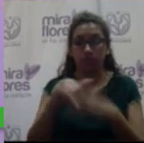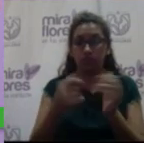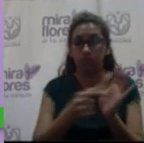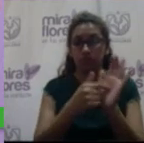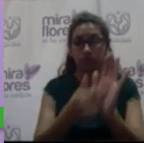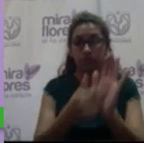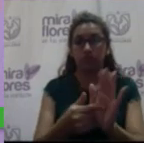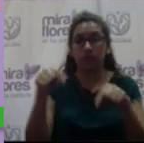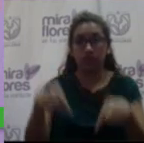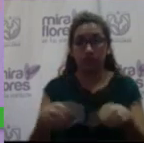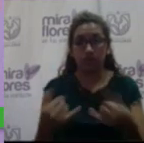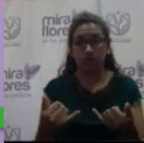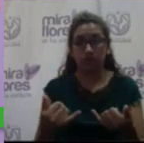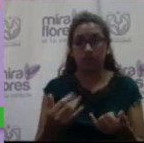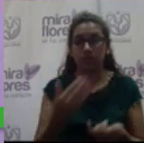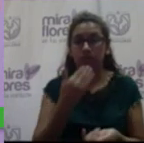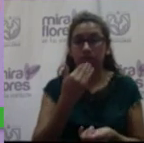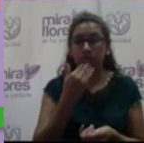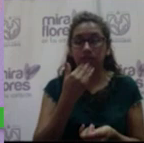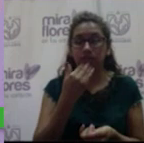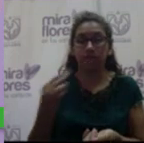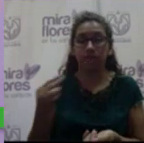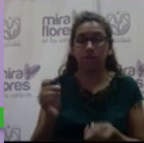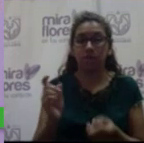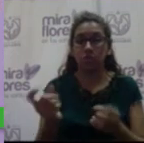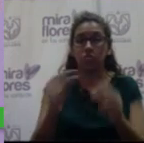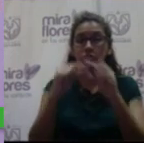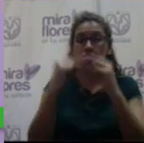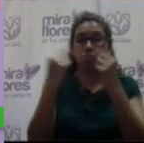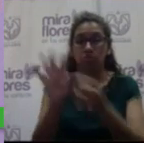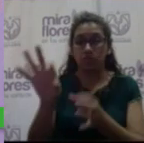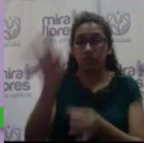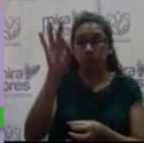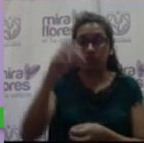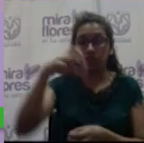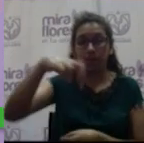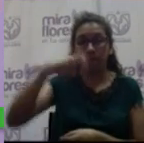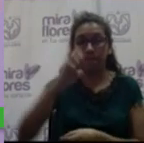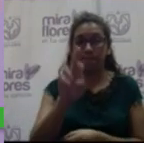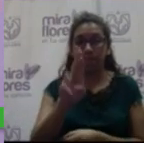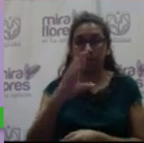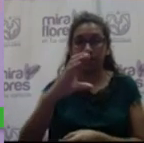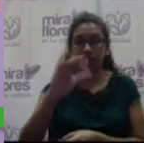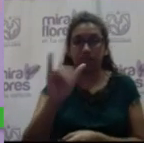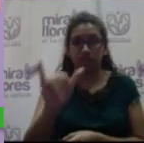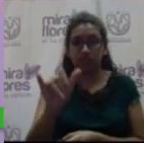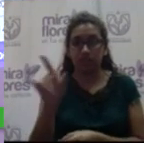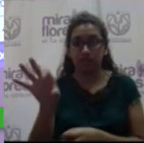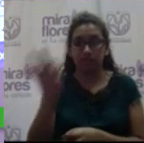En esta oportunidad fue elegido como miembro del equipo técnico el señor Percy Báez Izaguirre.